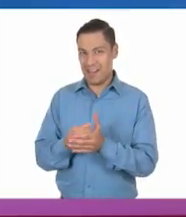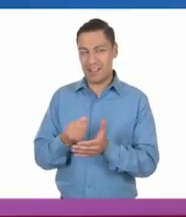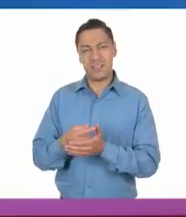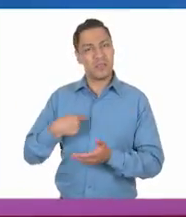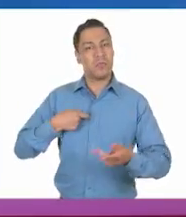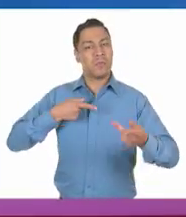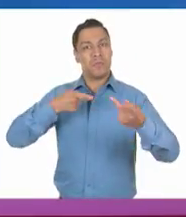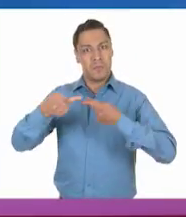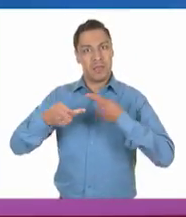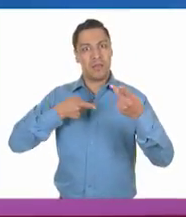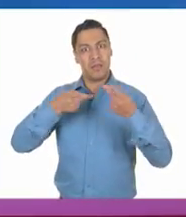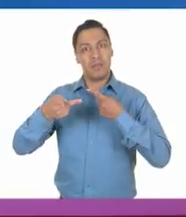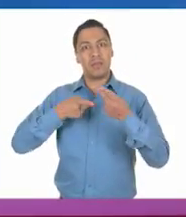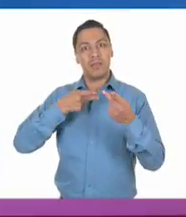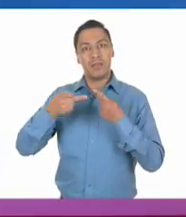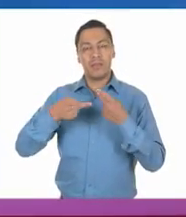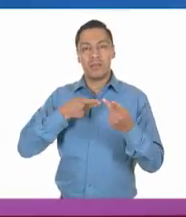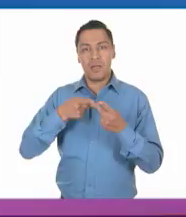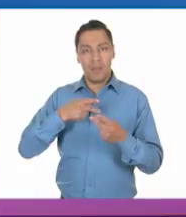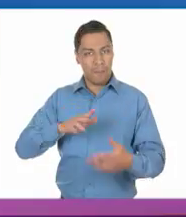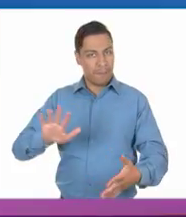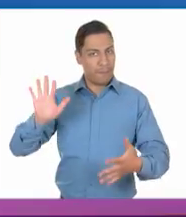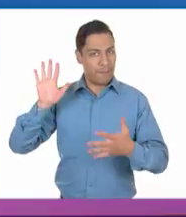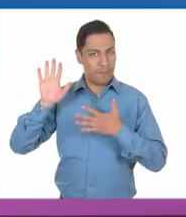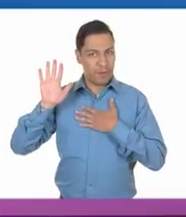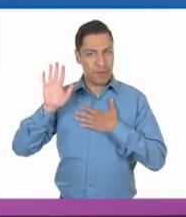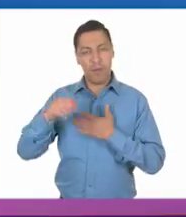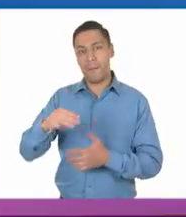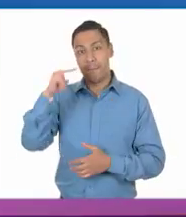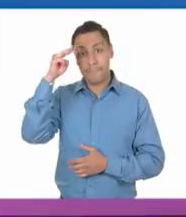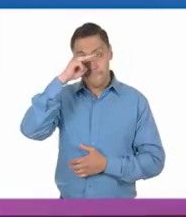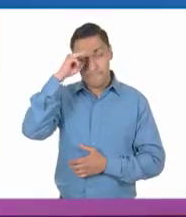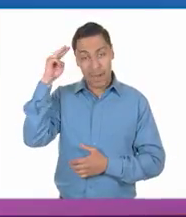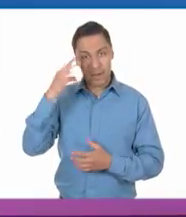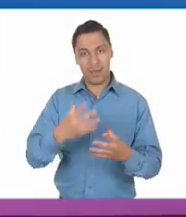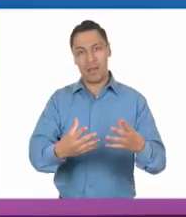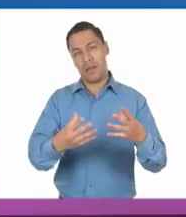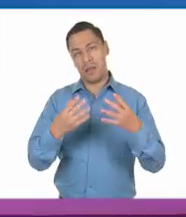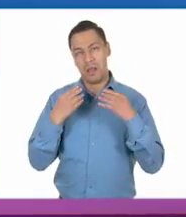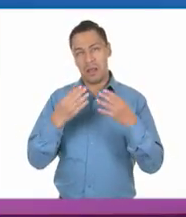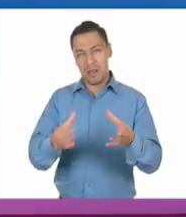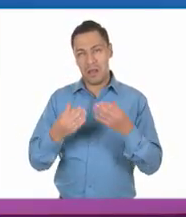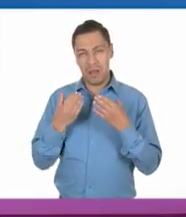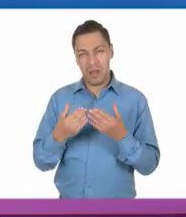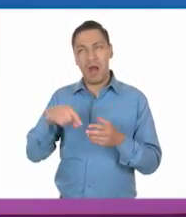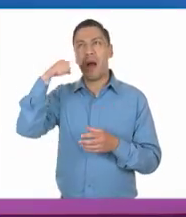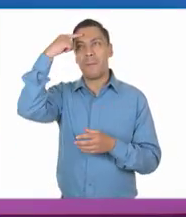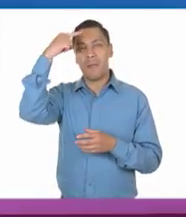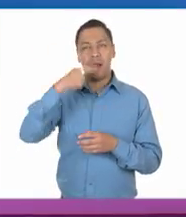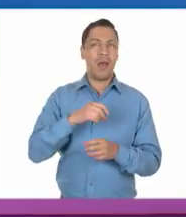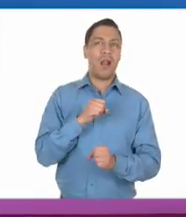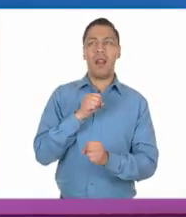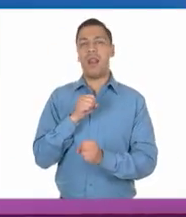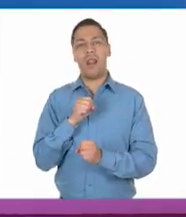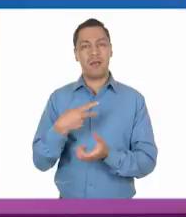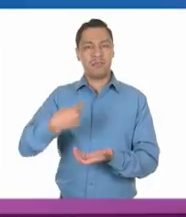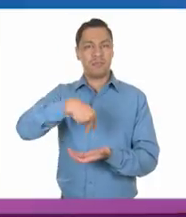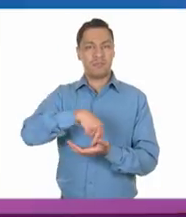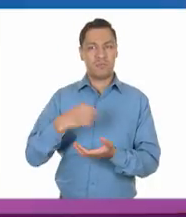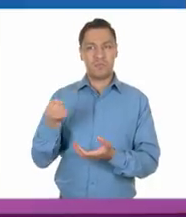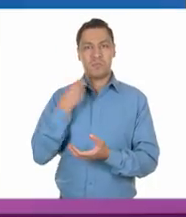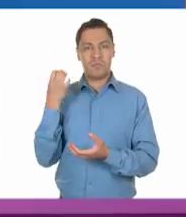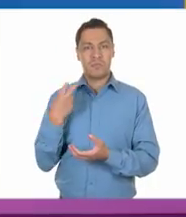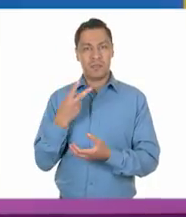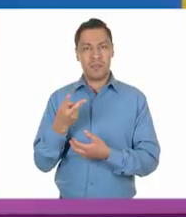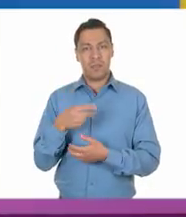Raúl lo de la clase pasada y quedamos en que María nos iba a enseñar unas lecciones básicas de conducción para cuando ustedes lleguen tarde y nos